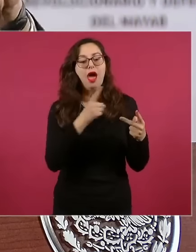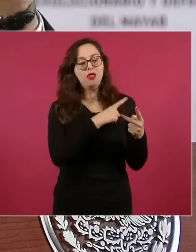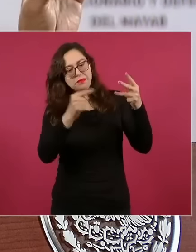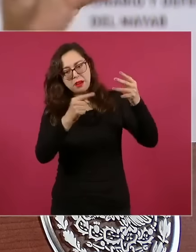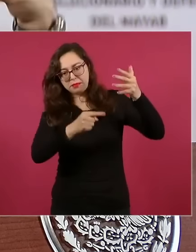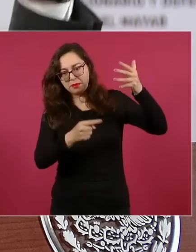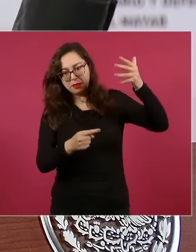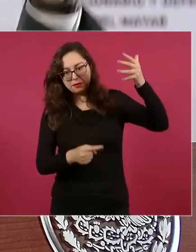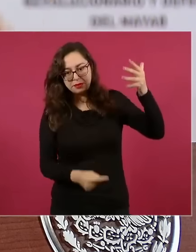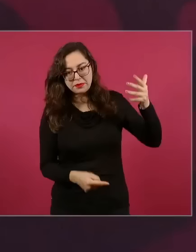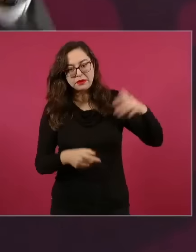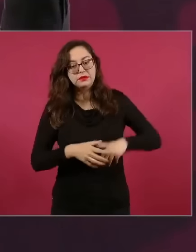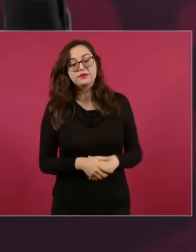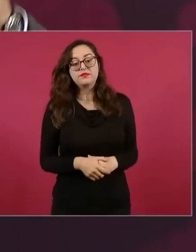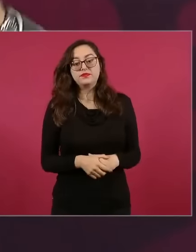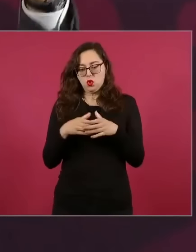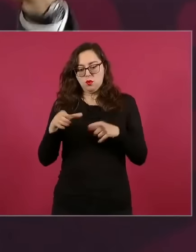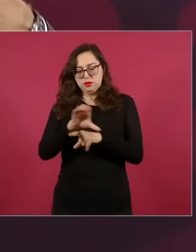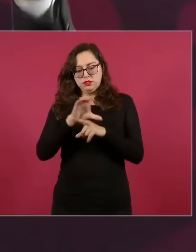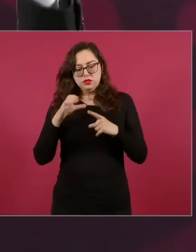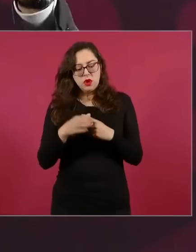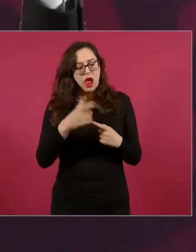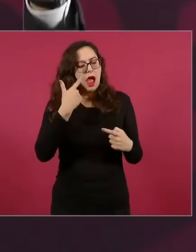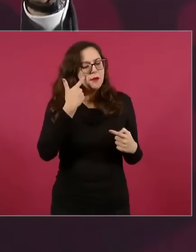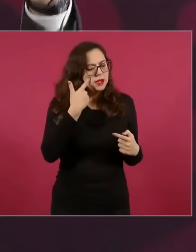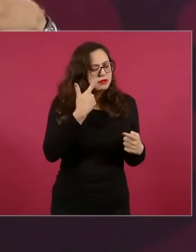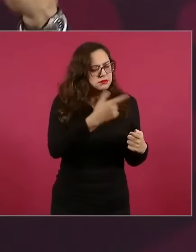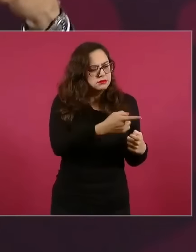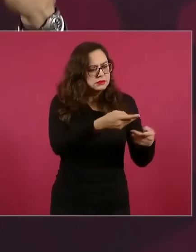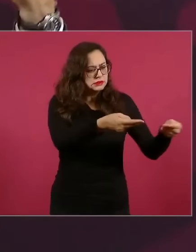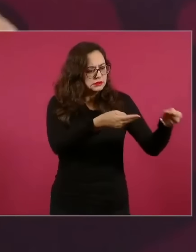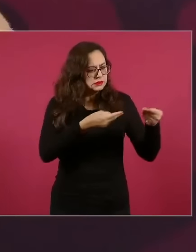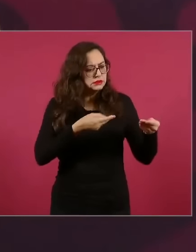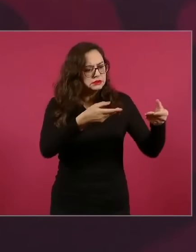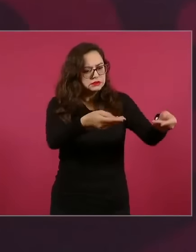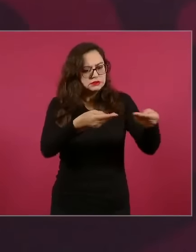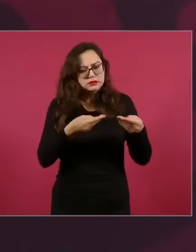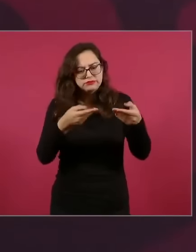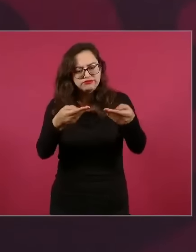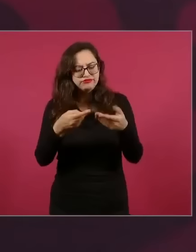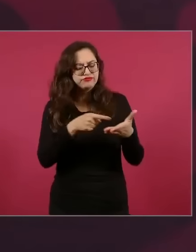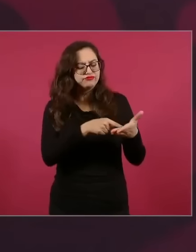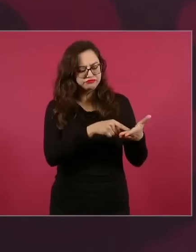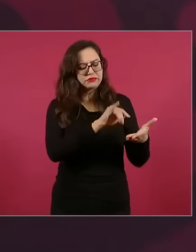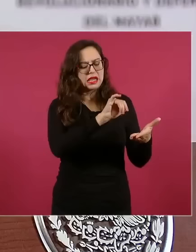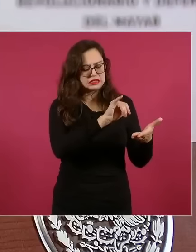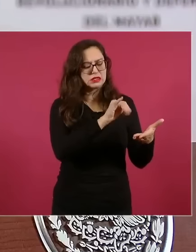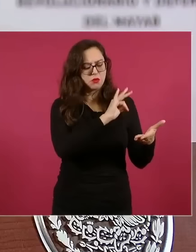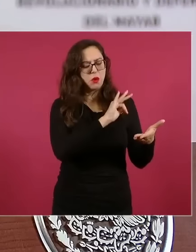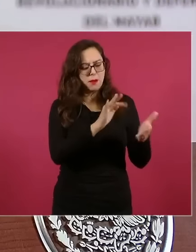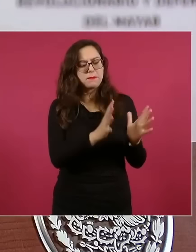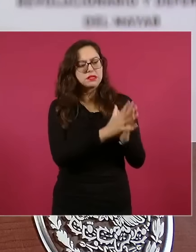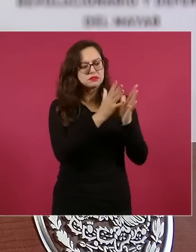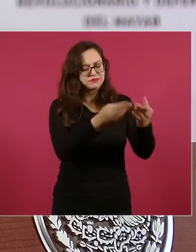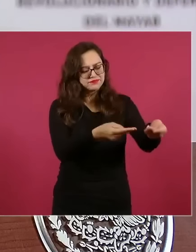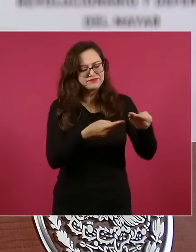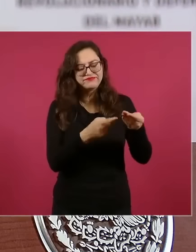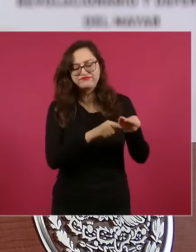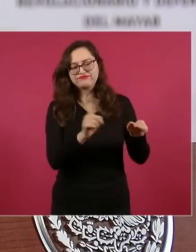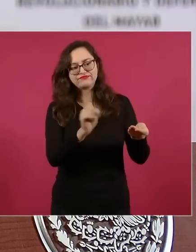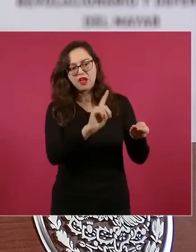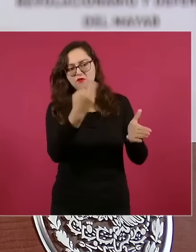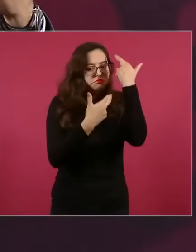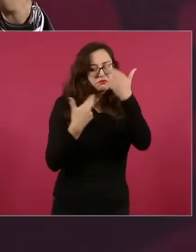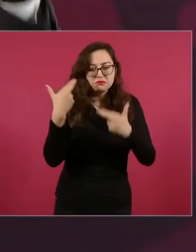que va a revisar si cumplen con todos los requisitos que establece la Constitución,